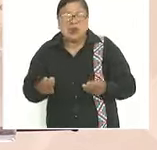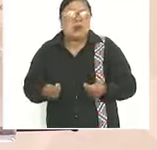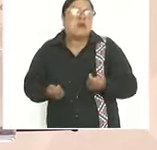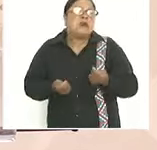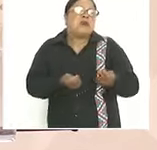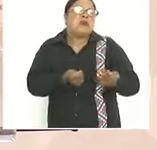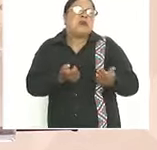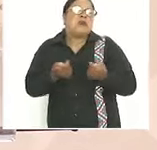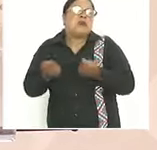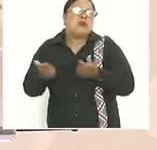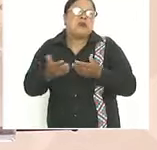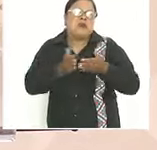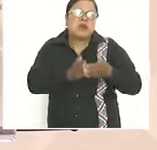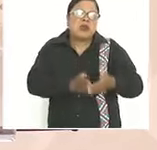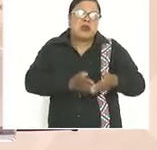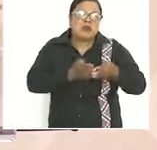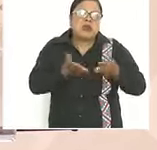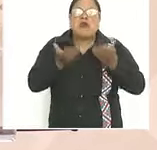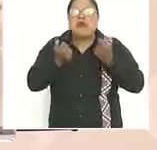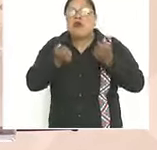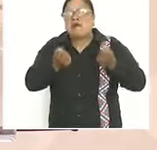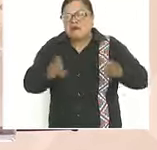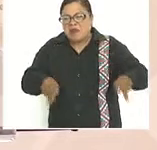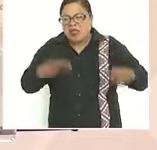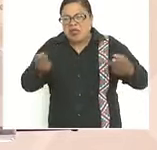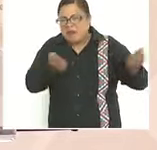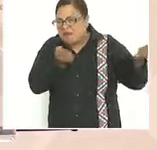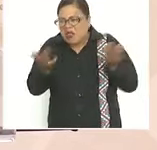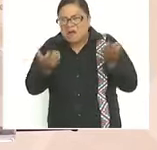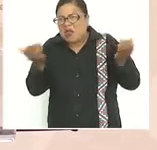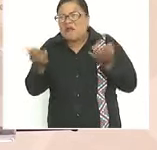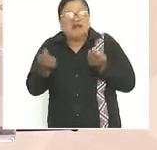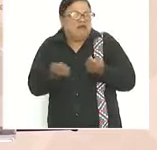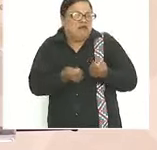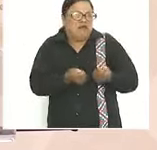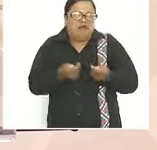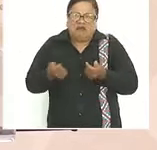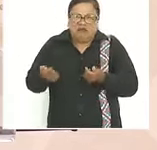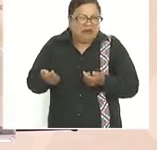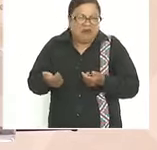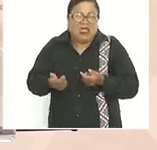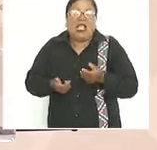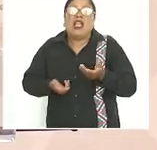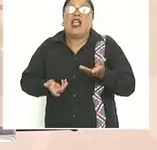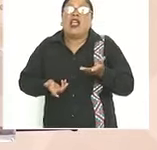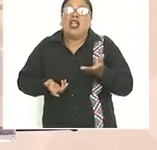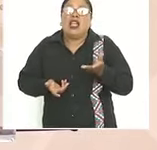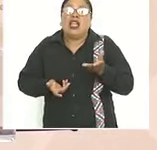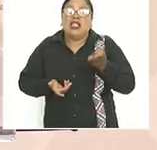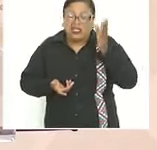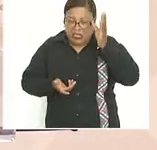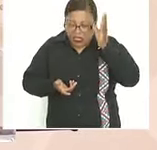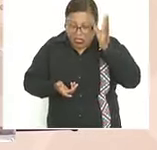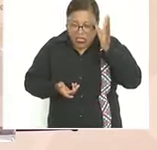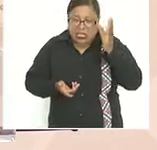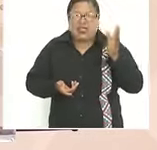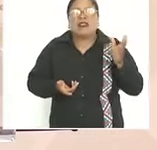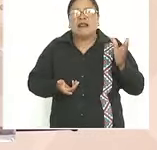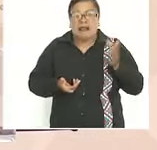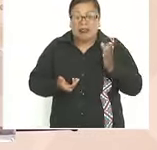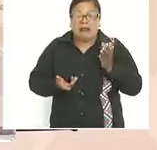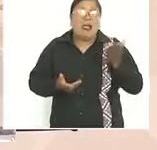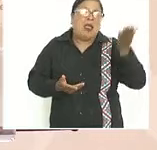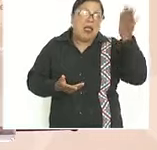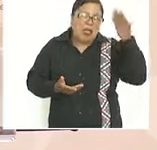tráfico comercial con Asia todavía China no era lo que es